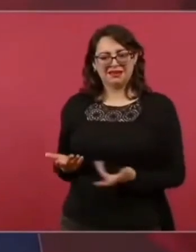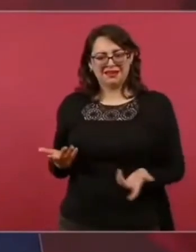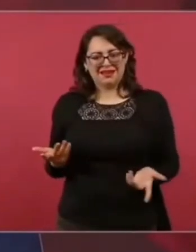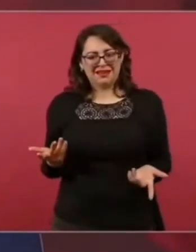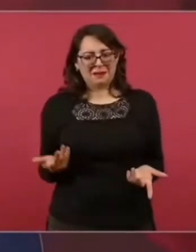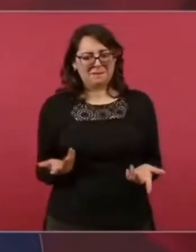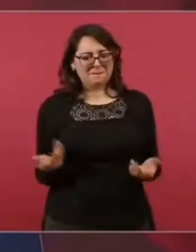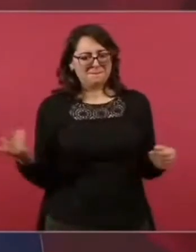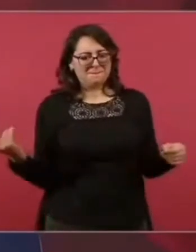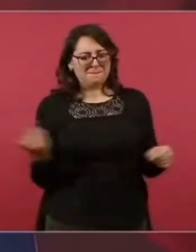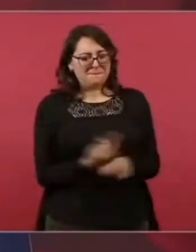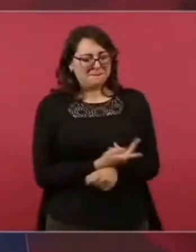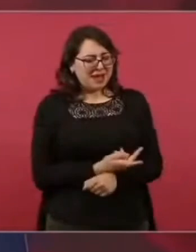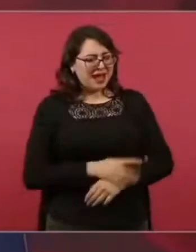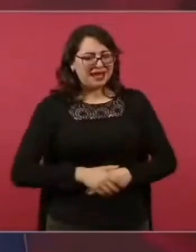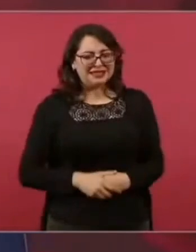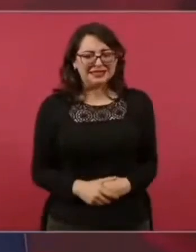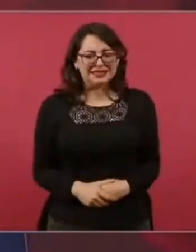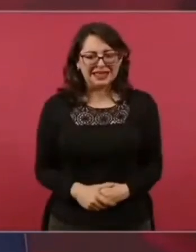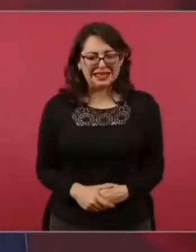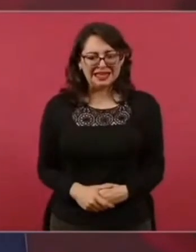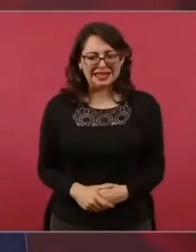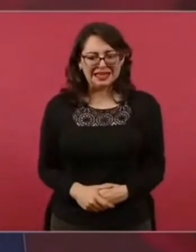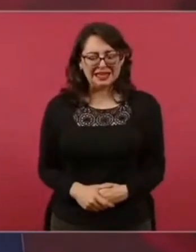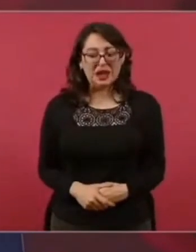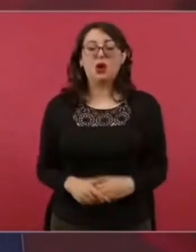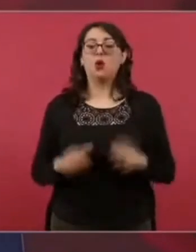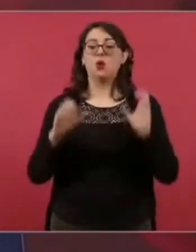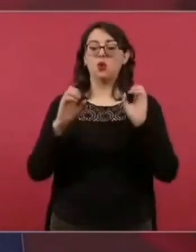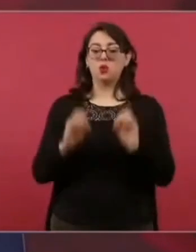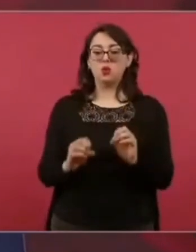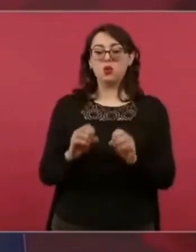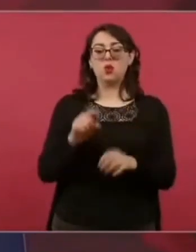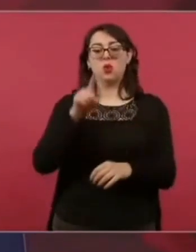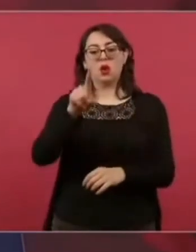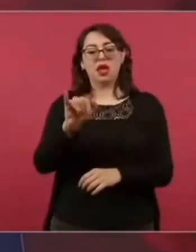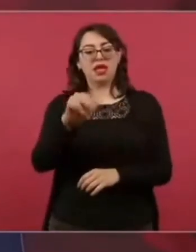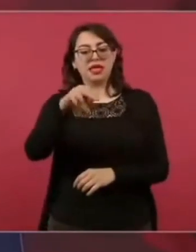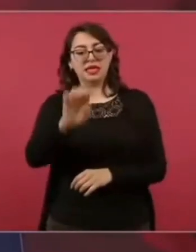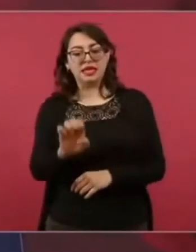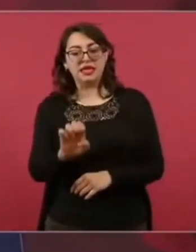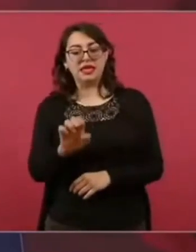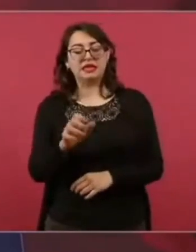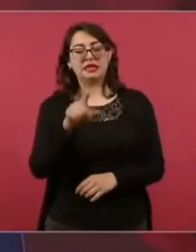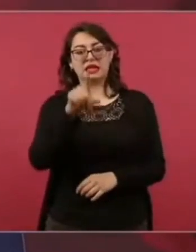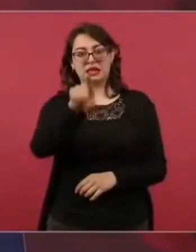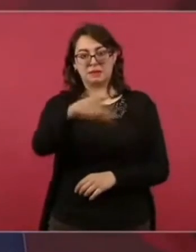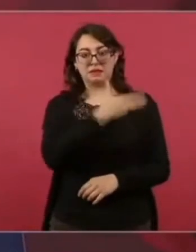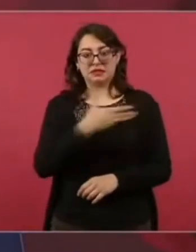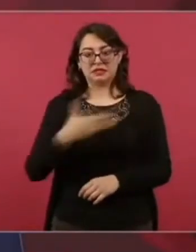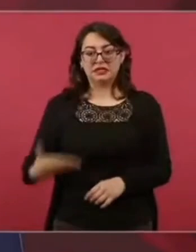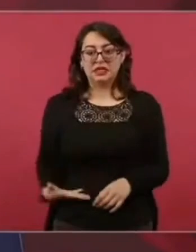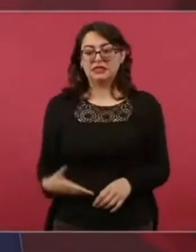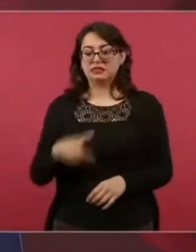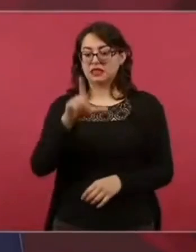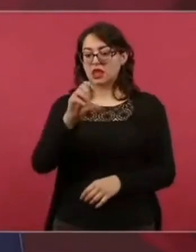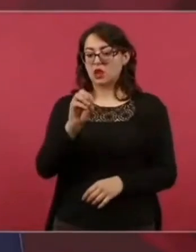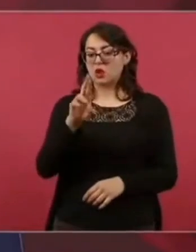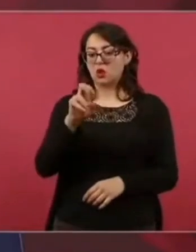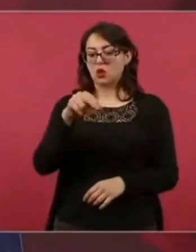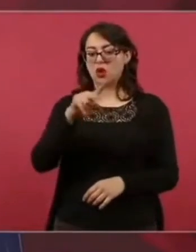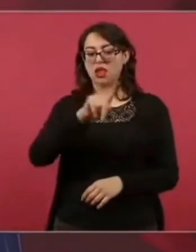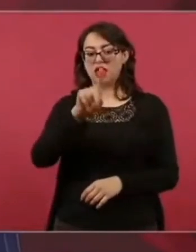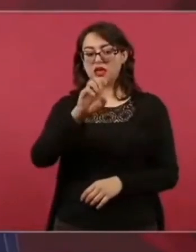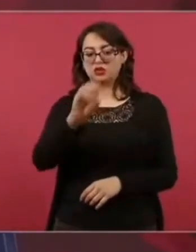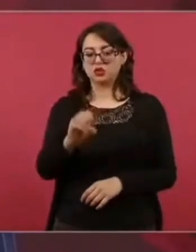Lorenzo Córdoba eran unos indios chichimecas unos